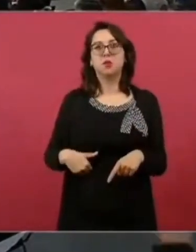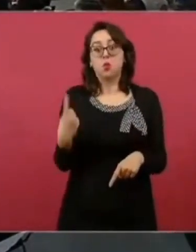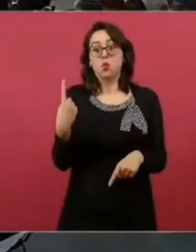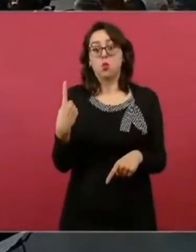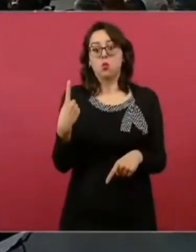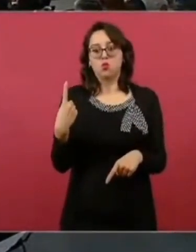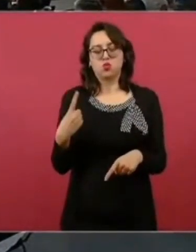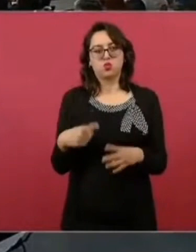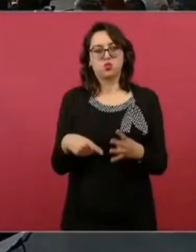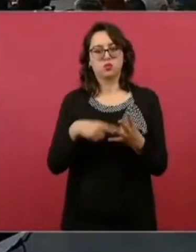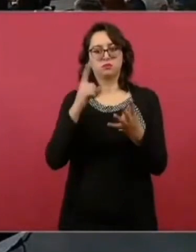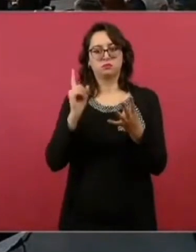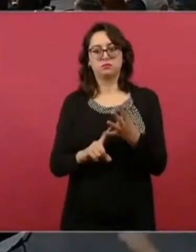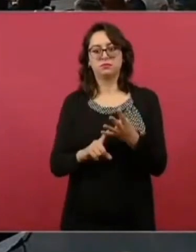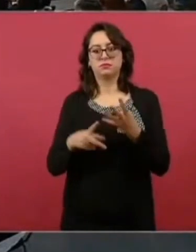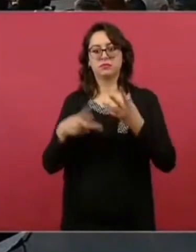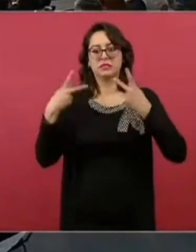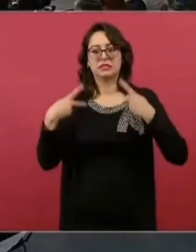No tuve motines.